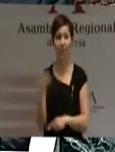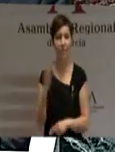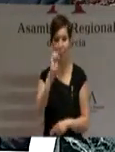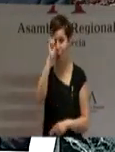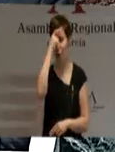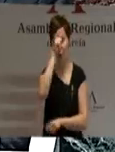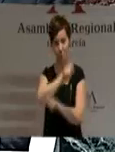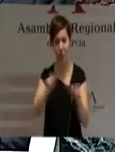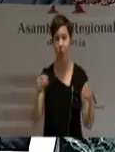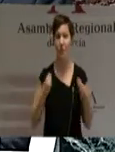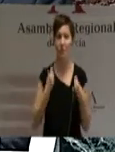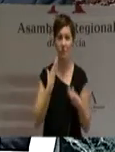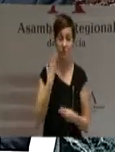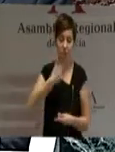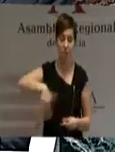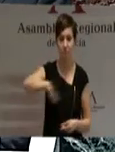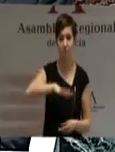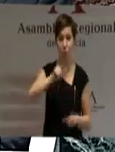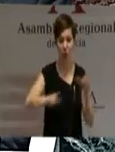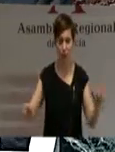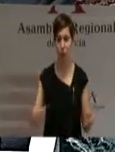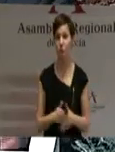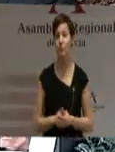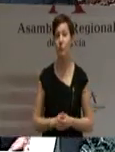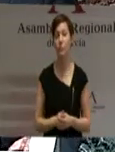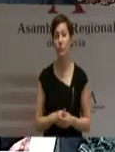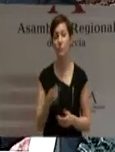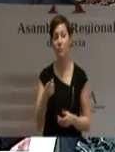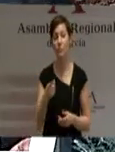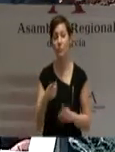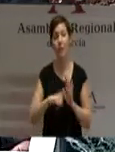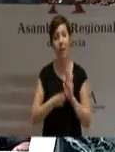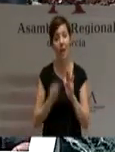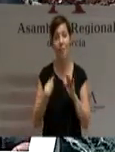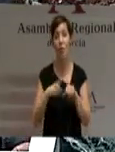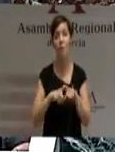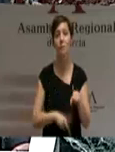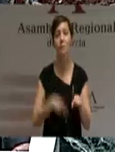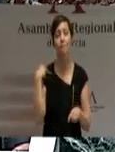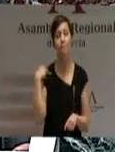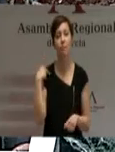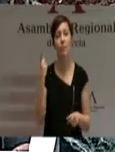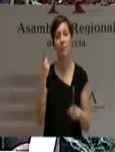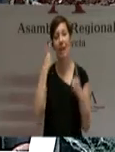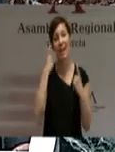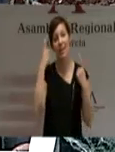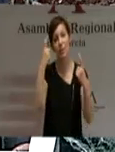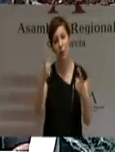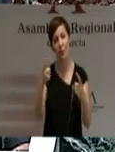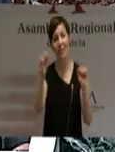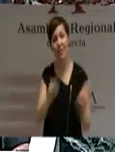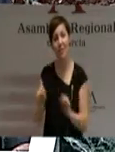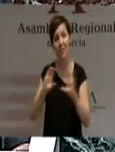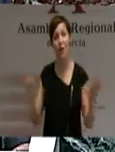que es una virtud de carácter individual, dirigiéramos todos nuestro esfuerzo a la defensa colectiva de la